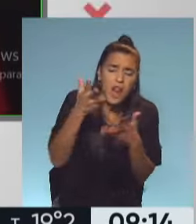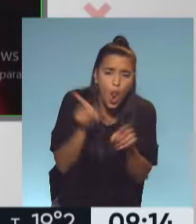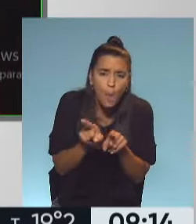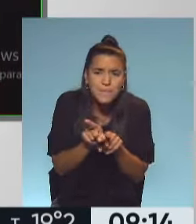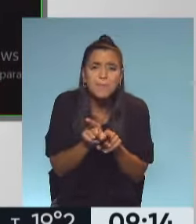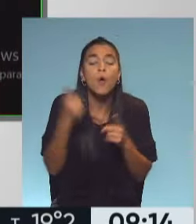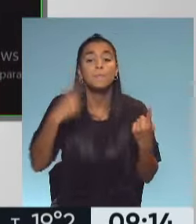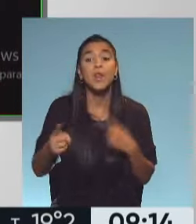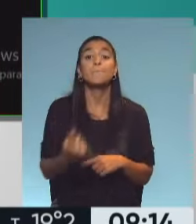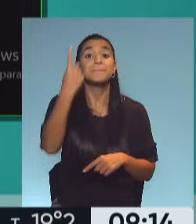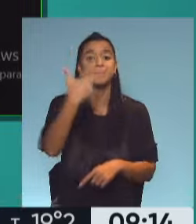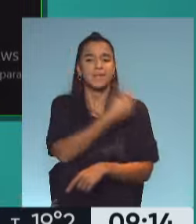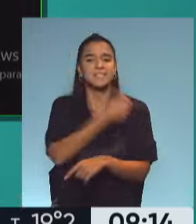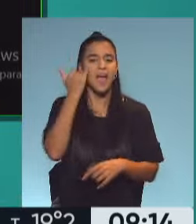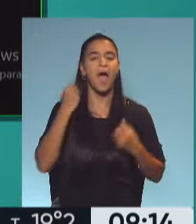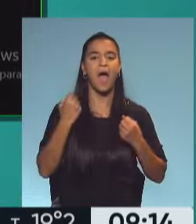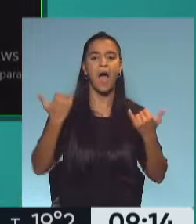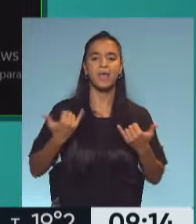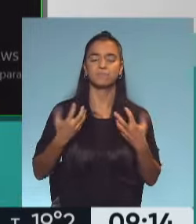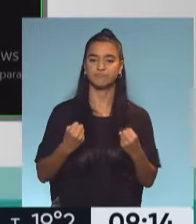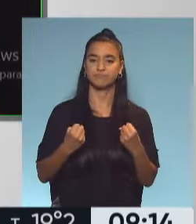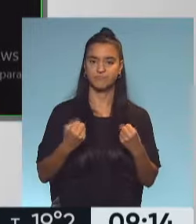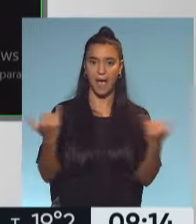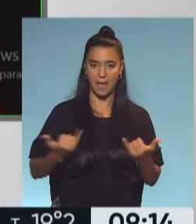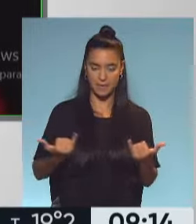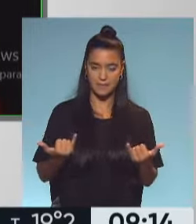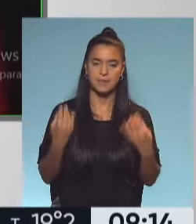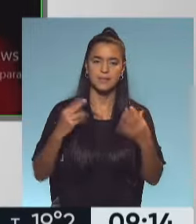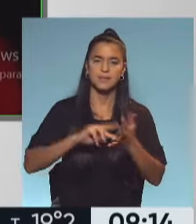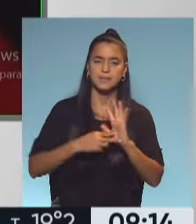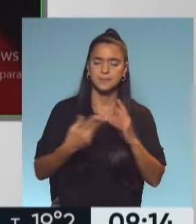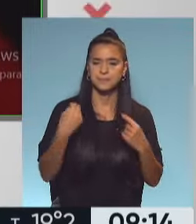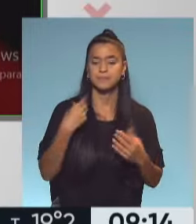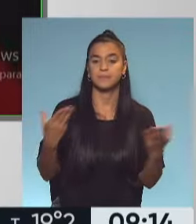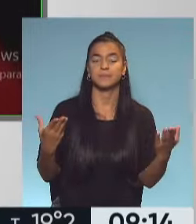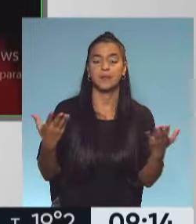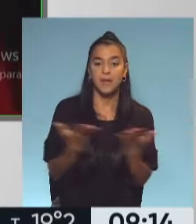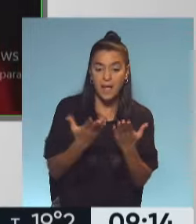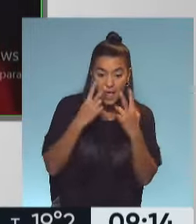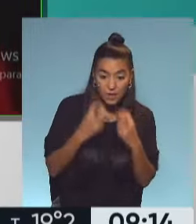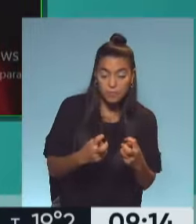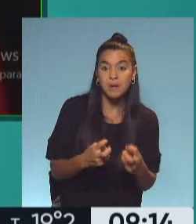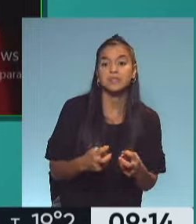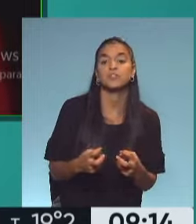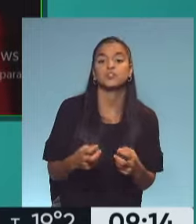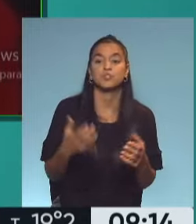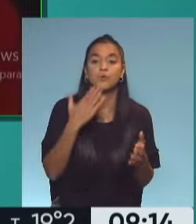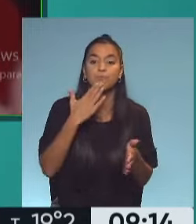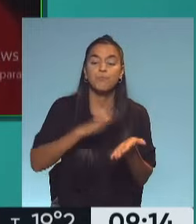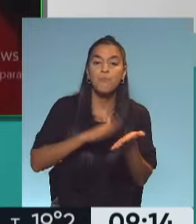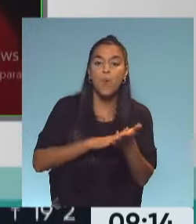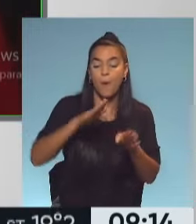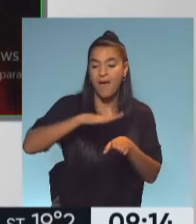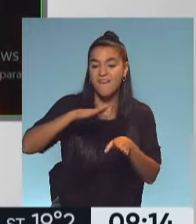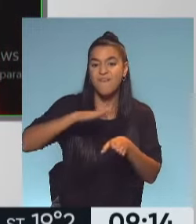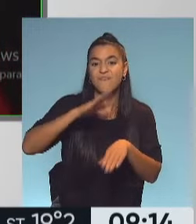pero ya con la primera tenemos una buena... ¿Qué quiere decir? En los estudios clínicos, los estudios de los famosos de fase 3, que hemos